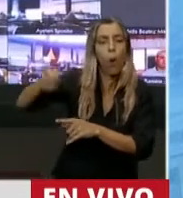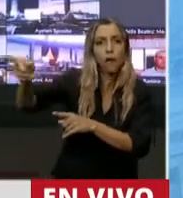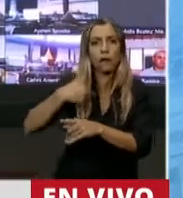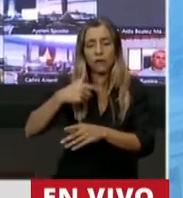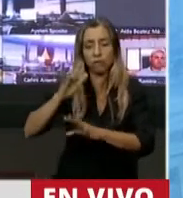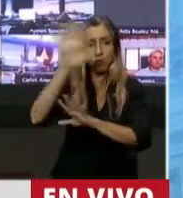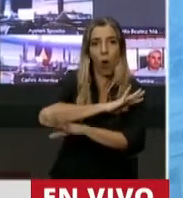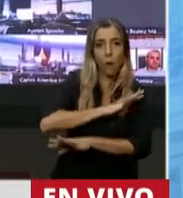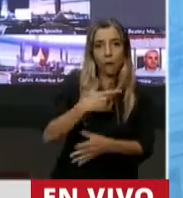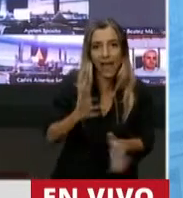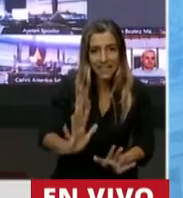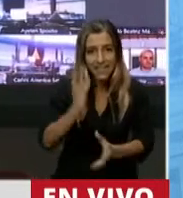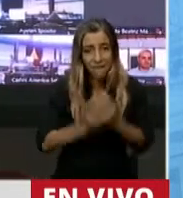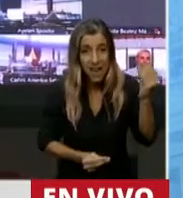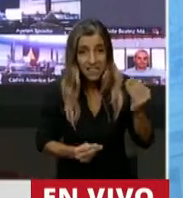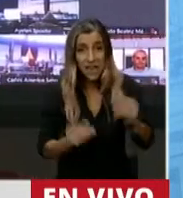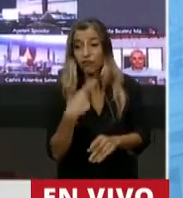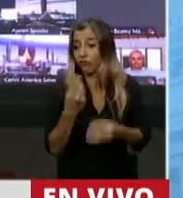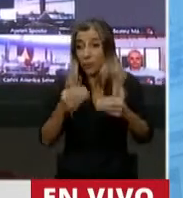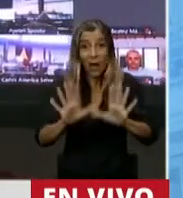Y acá estamos haciendo algo que está mal.